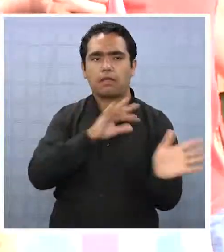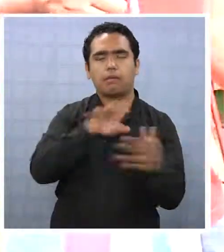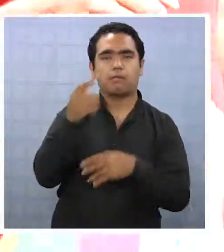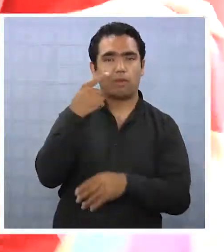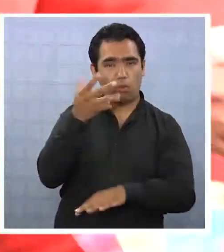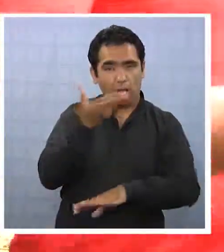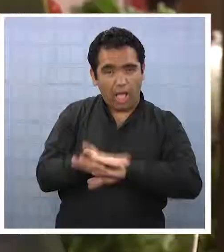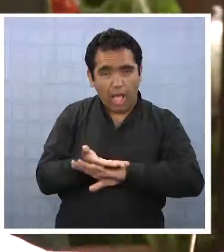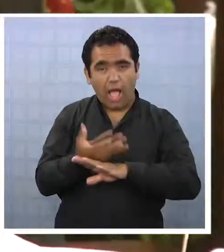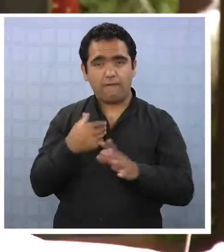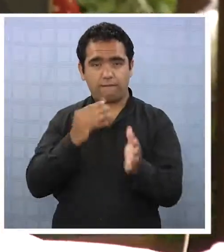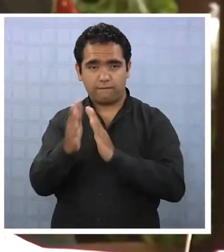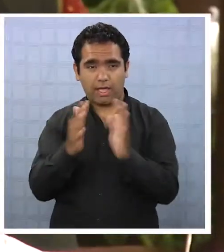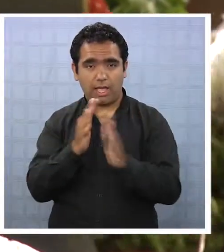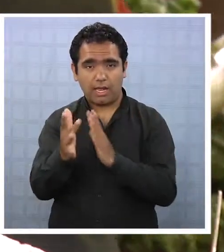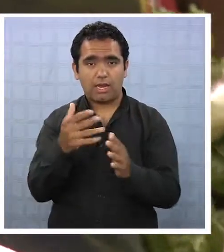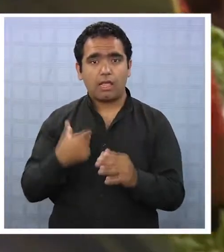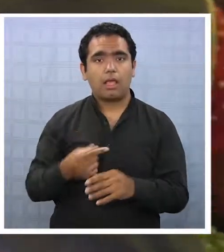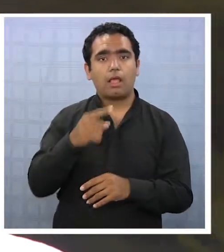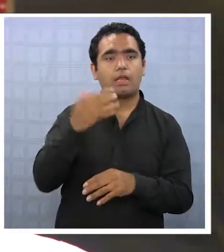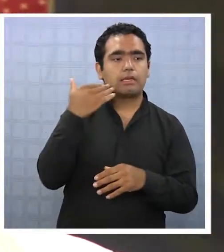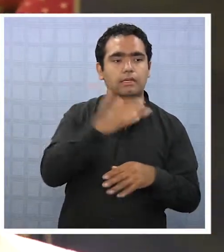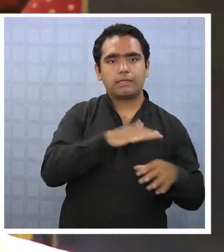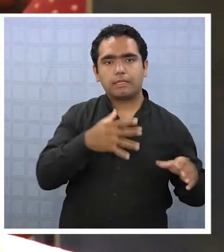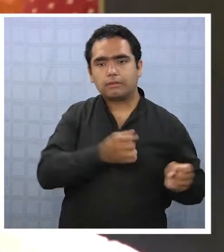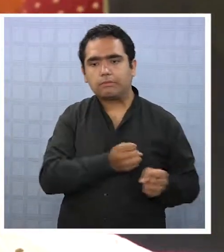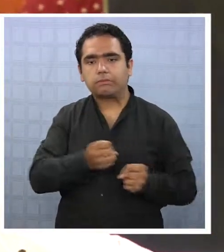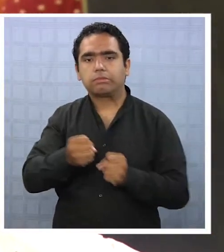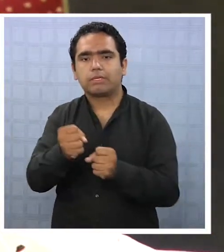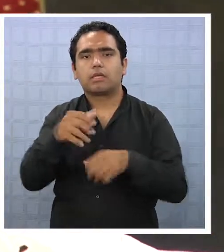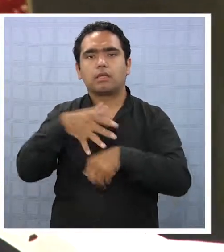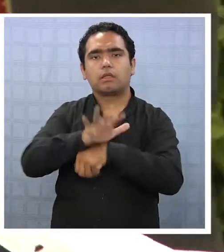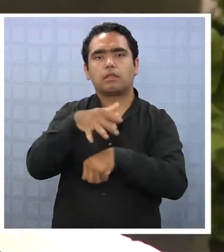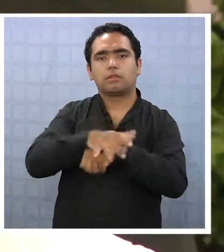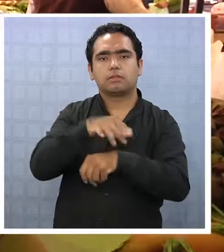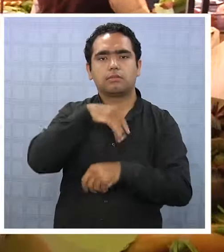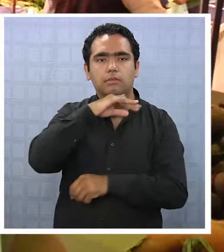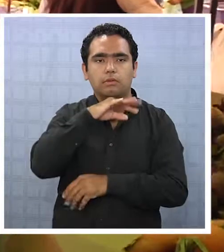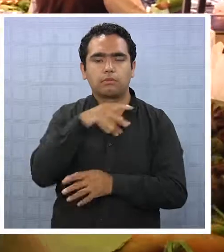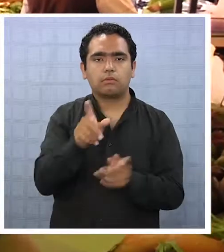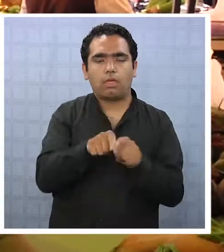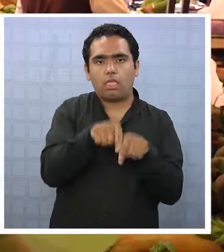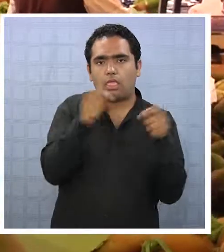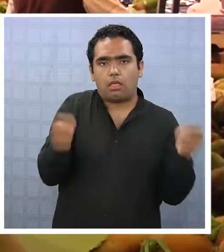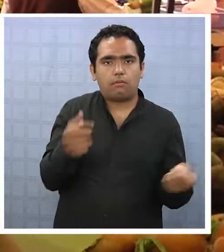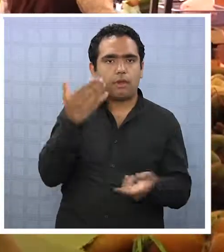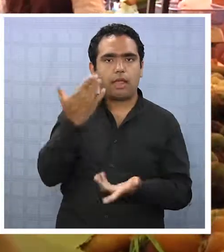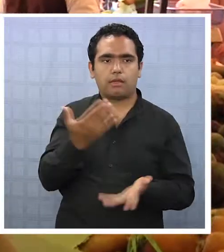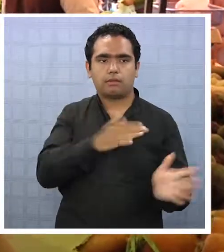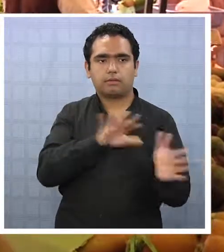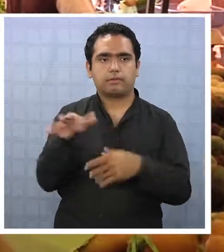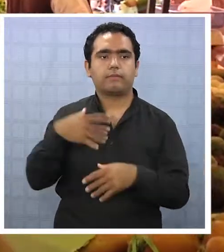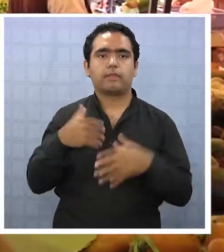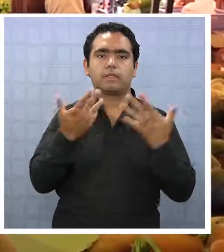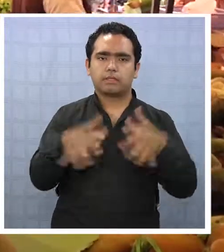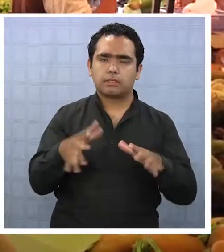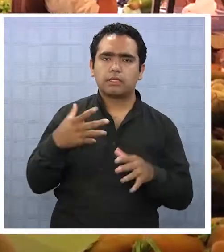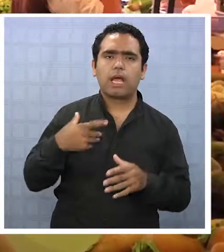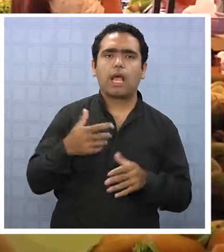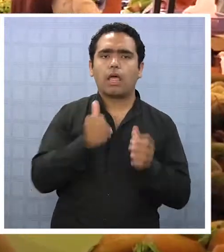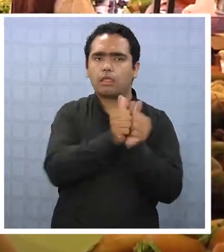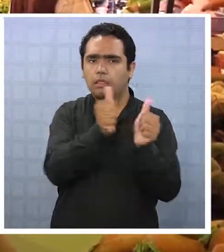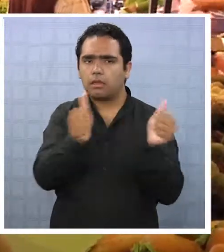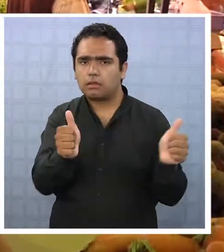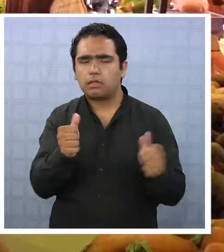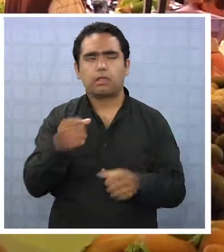15 minutos cuando funciona la actividad comercial. Ya la directiva se está comunicando con el municipio,